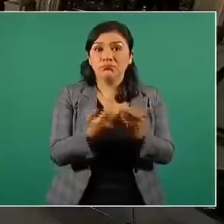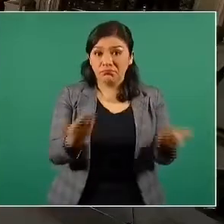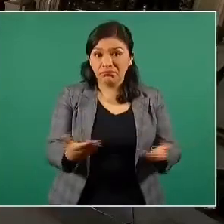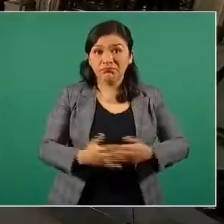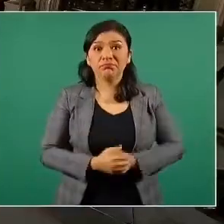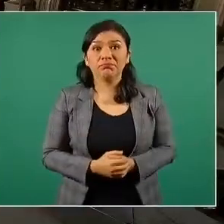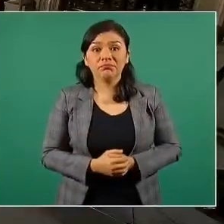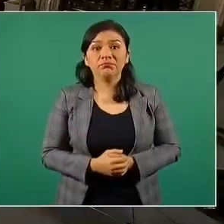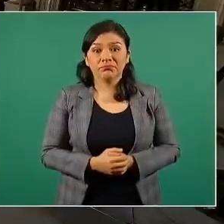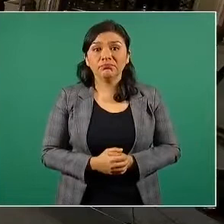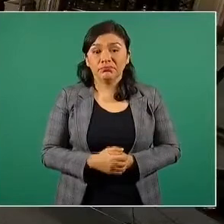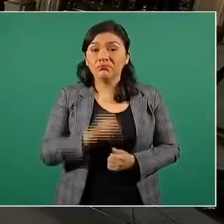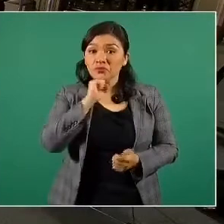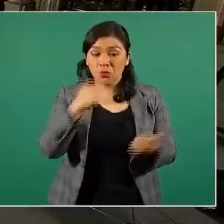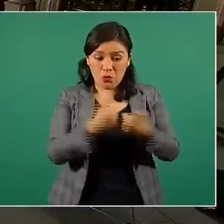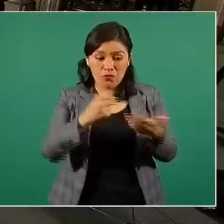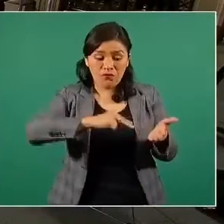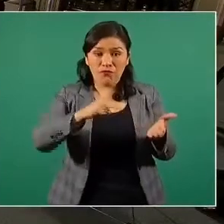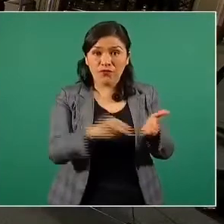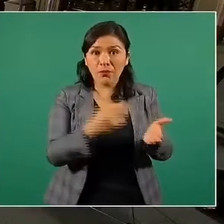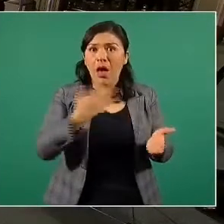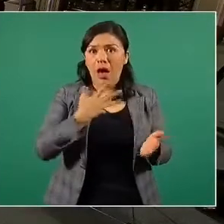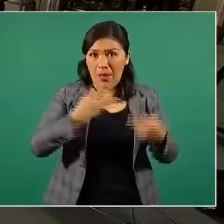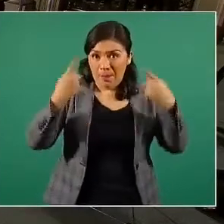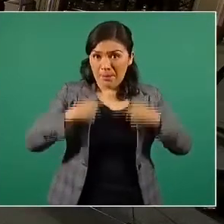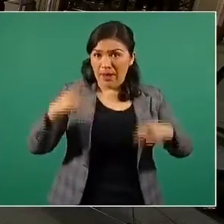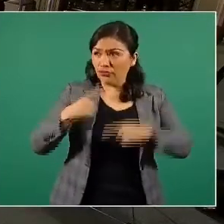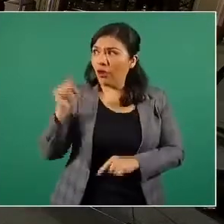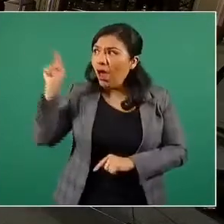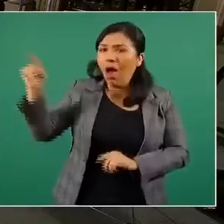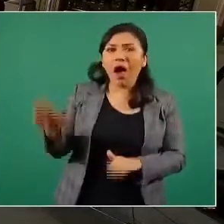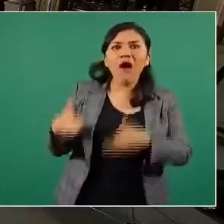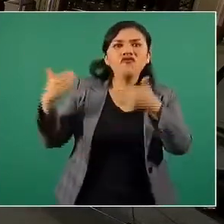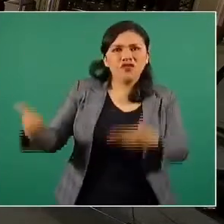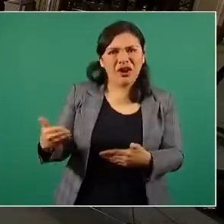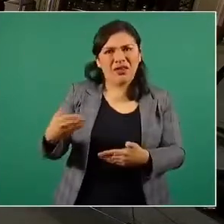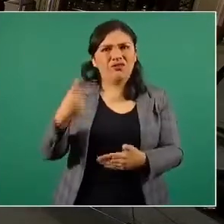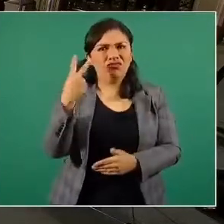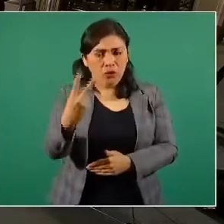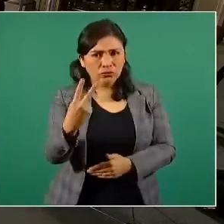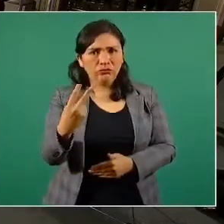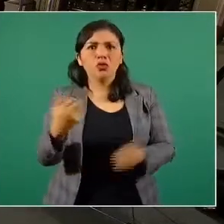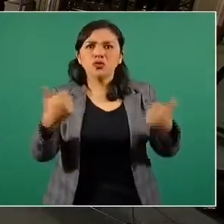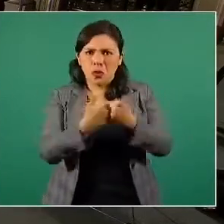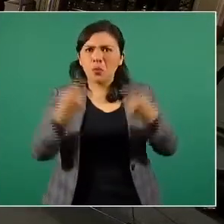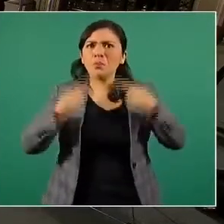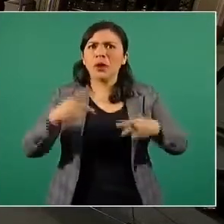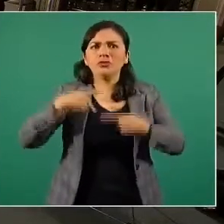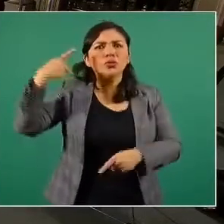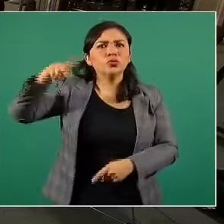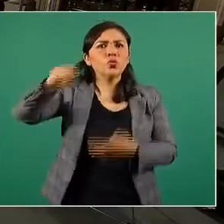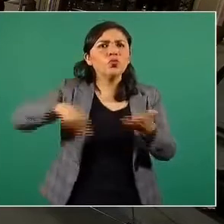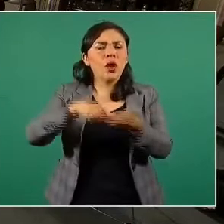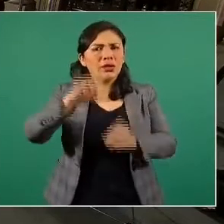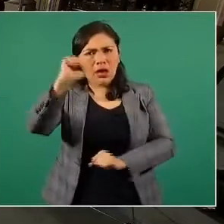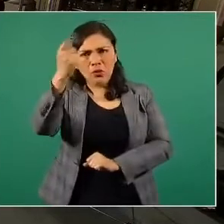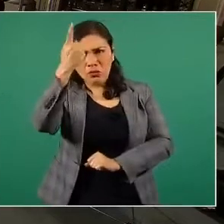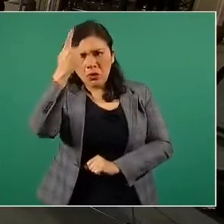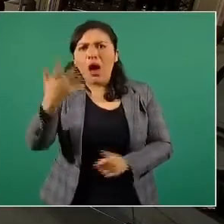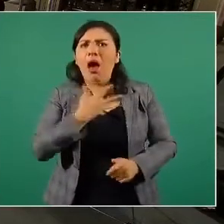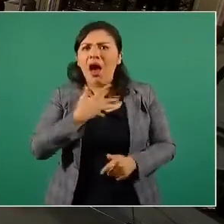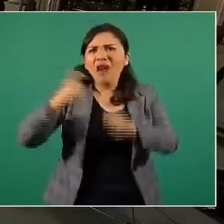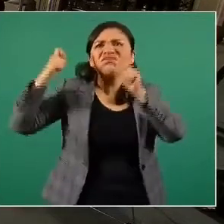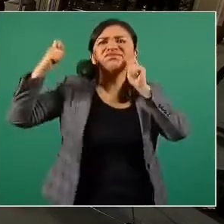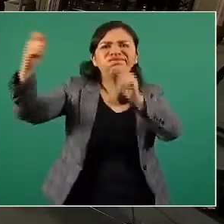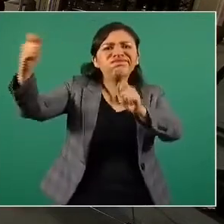por cierto, y Carlos Covarrubias están aquí afuera de este palacio, junto con algunos potosinos que con mantas y pancartas